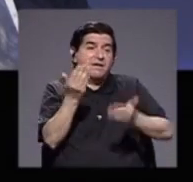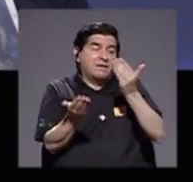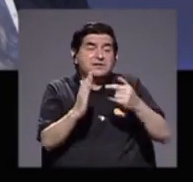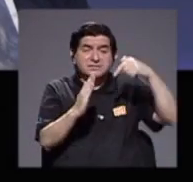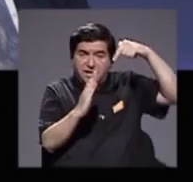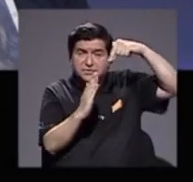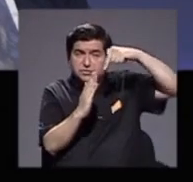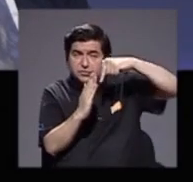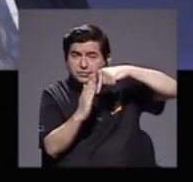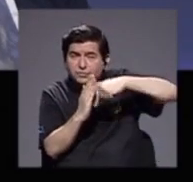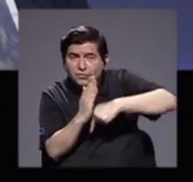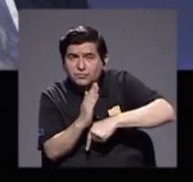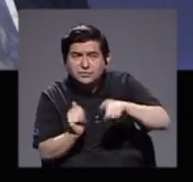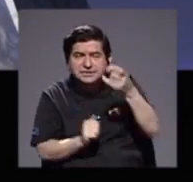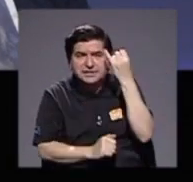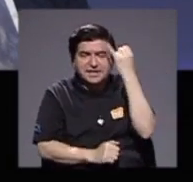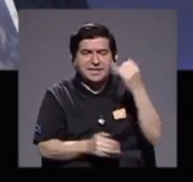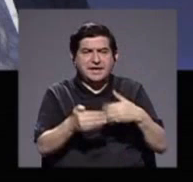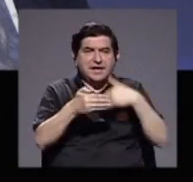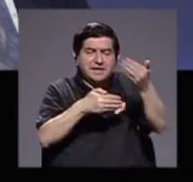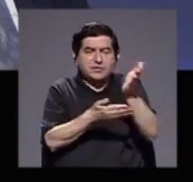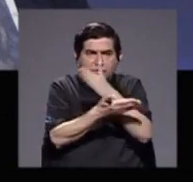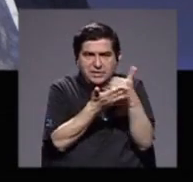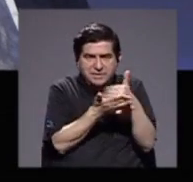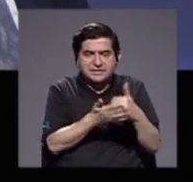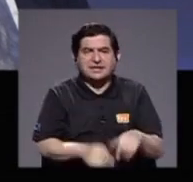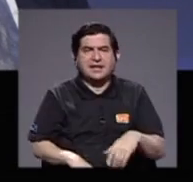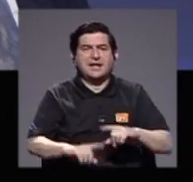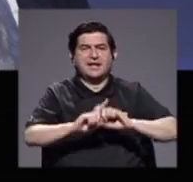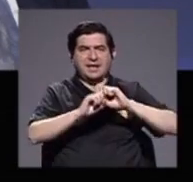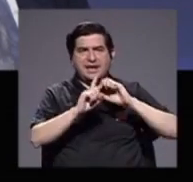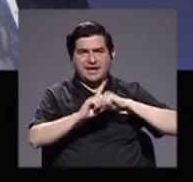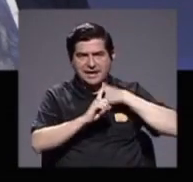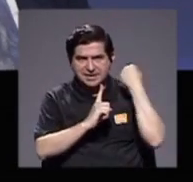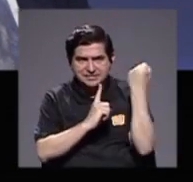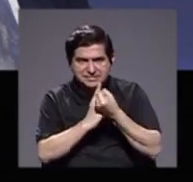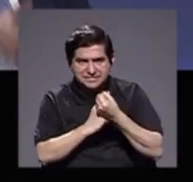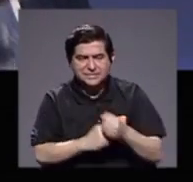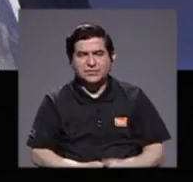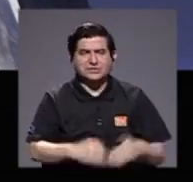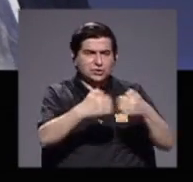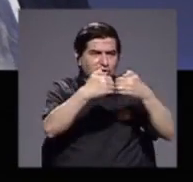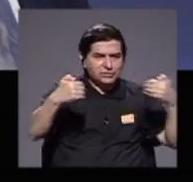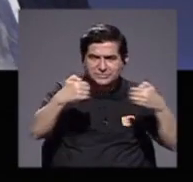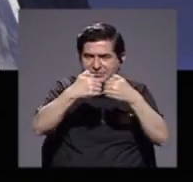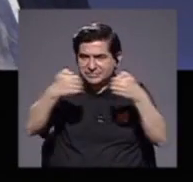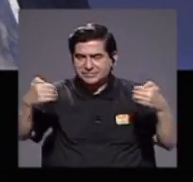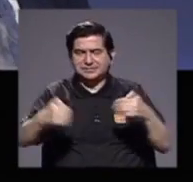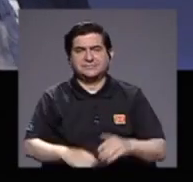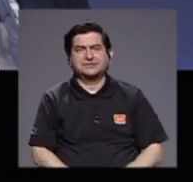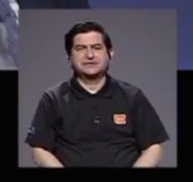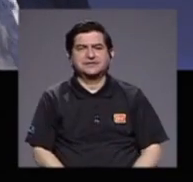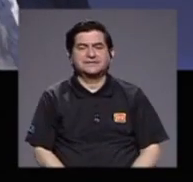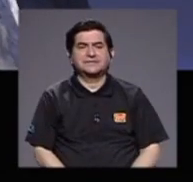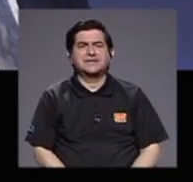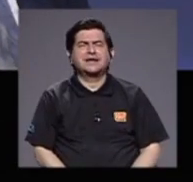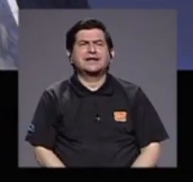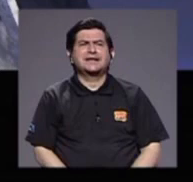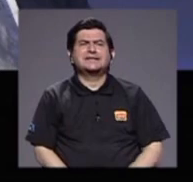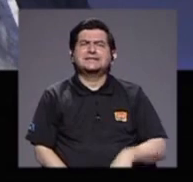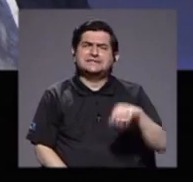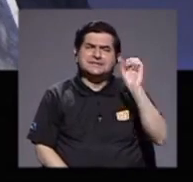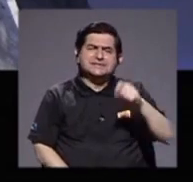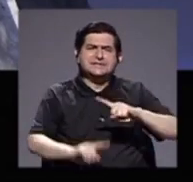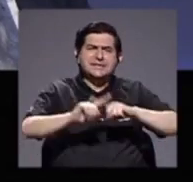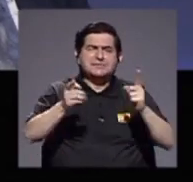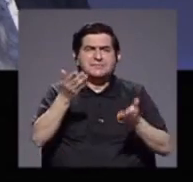profundizar en este… en el próximo segmento en estas brechas, don Juan Rafael, si le parece. Me parece, pero nada más